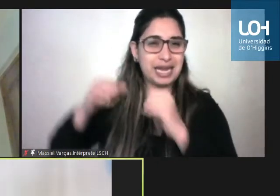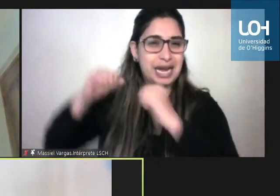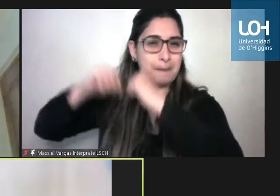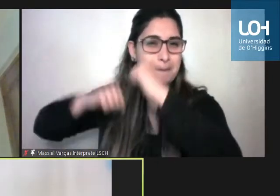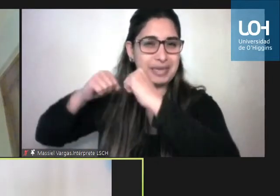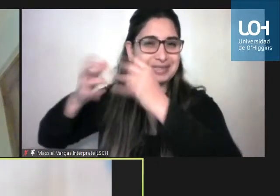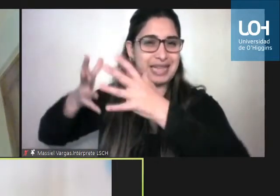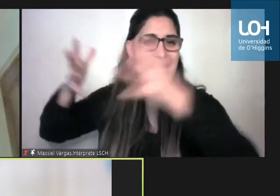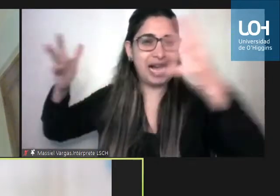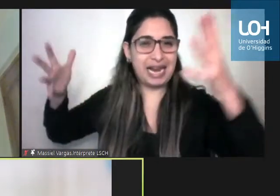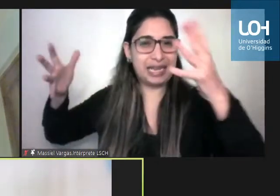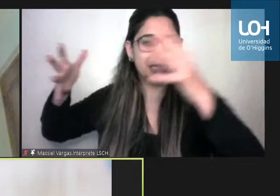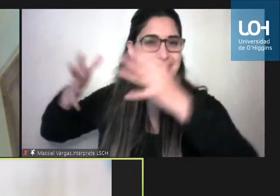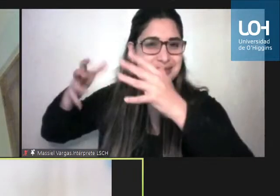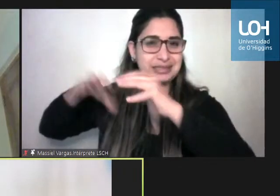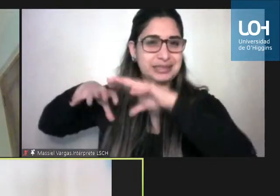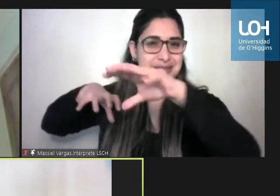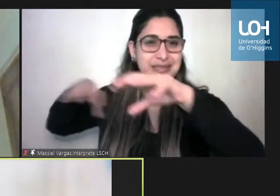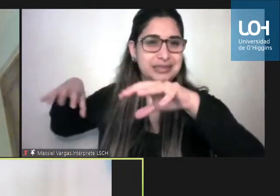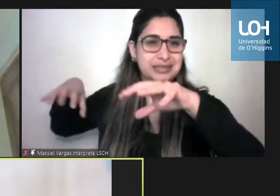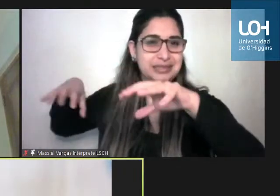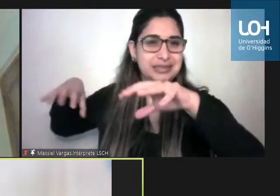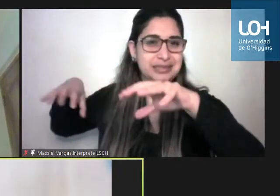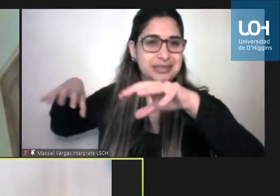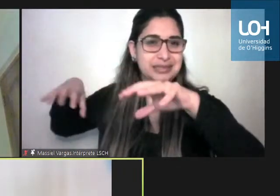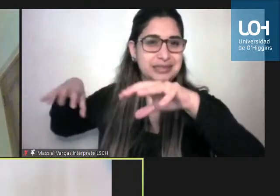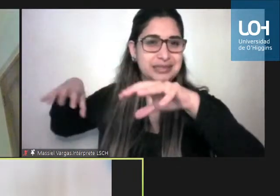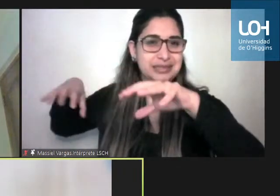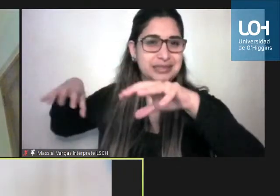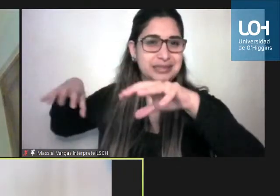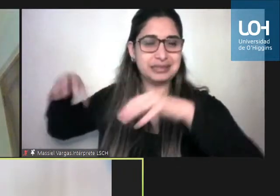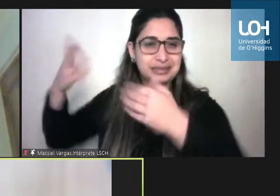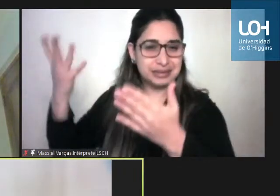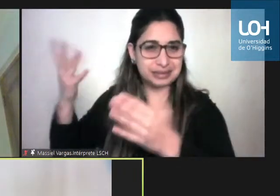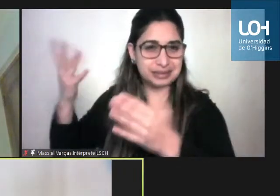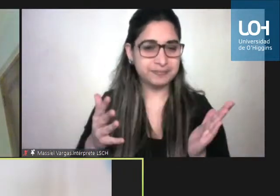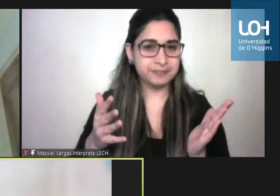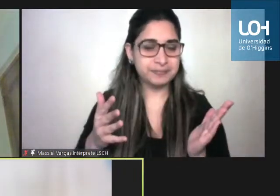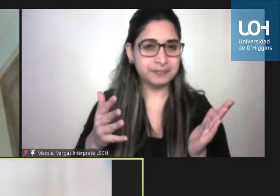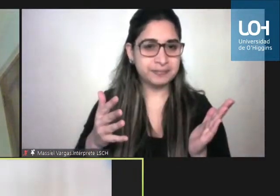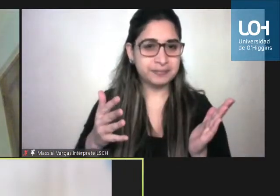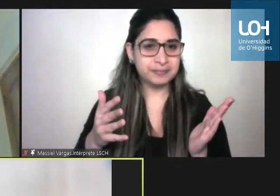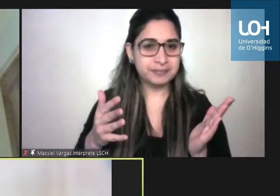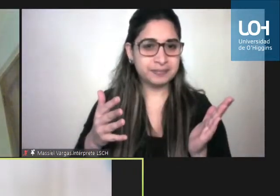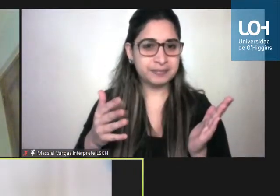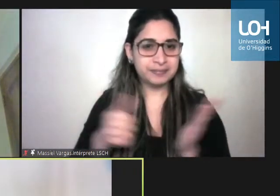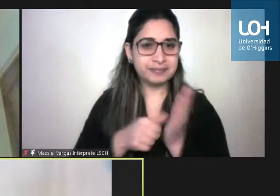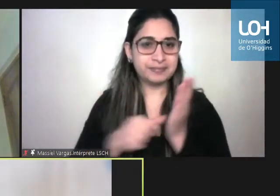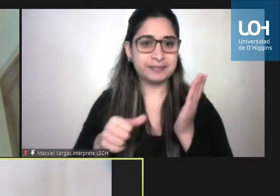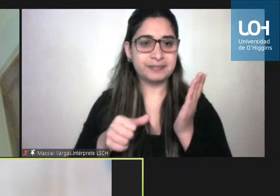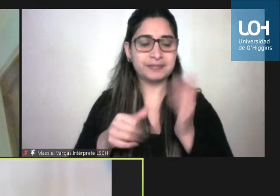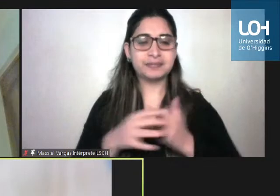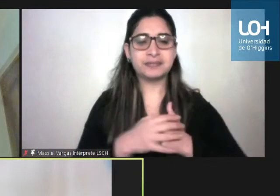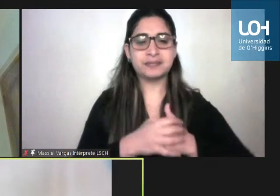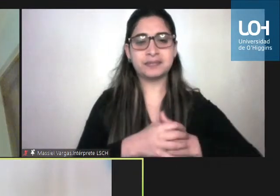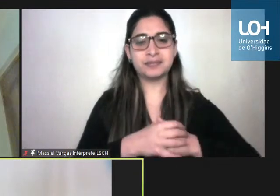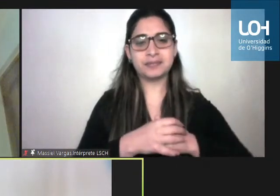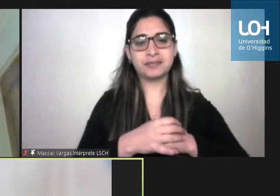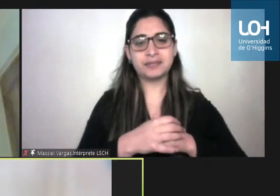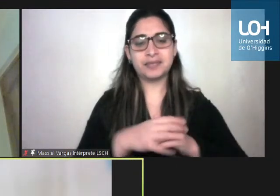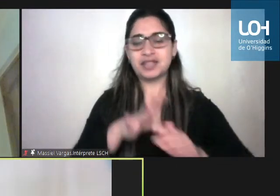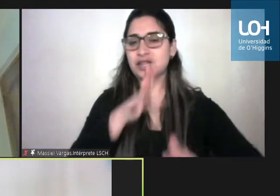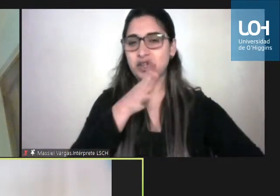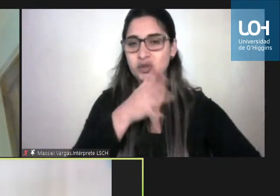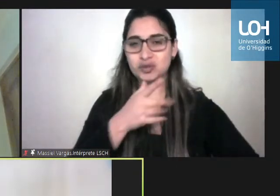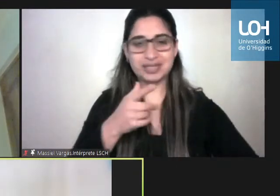significativa es la multa ¿ya? ¿por qué? porque el 1% varía de empresa a empresa entonces no manejo el